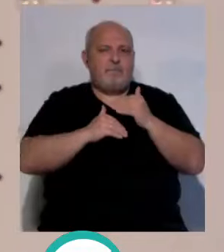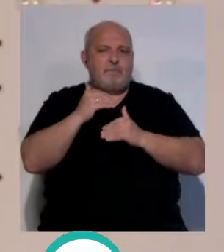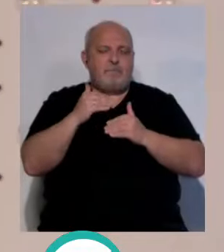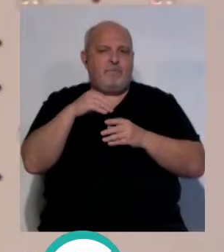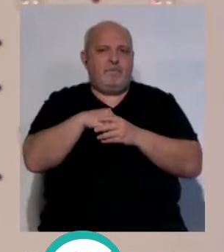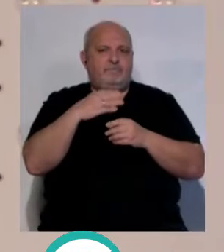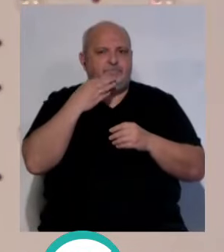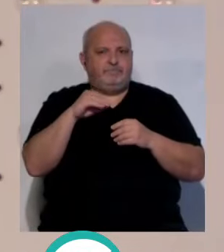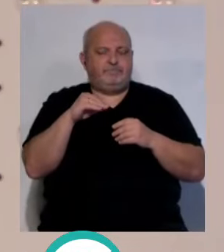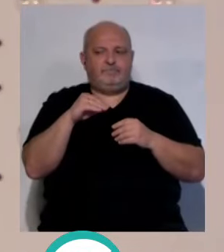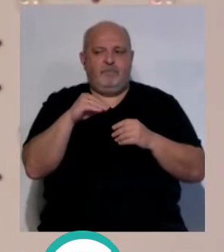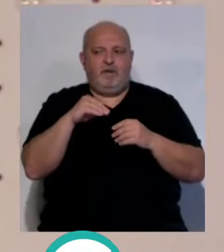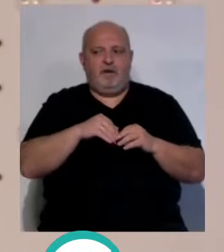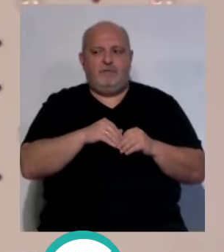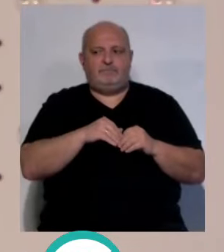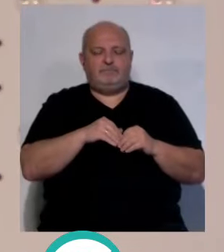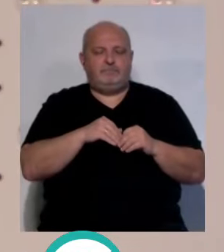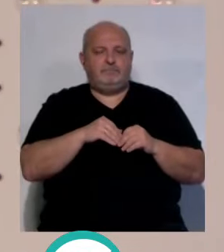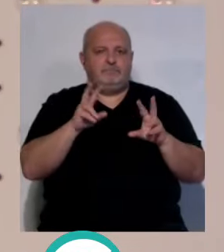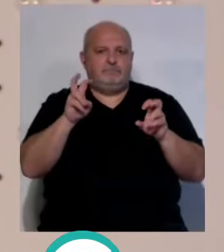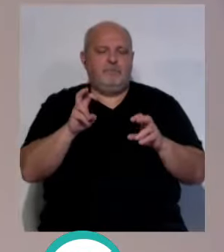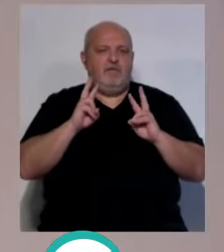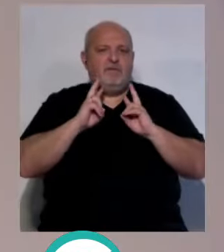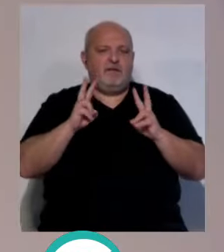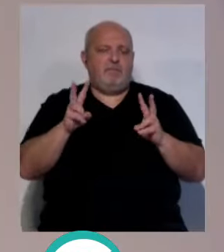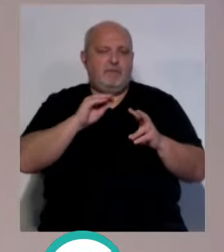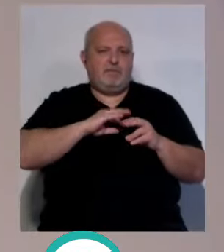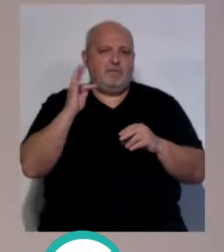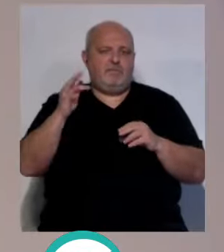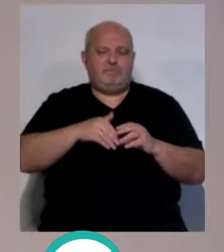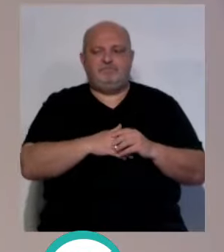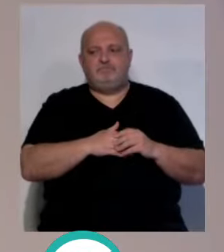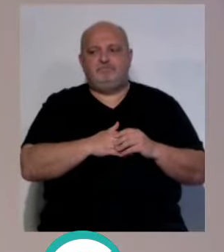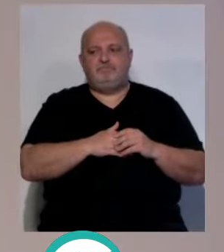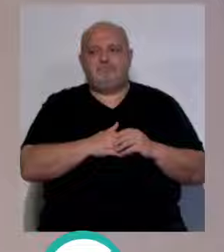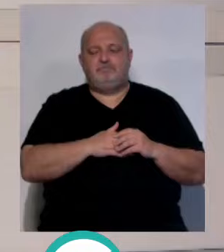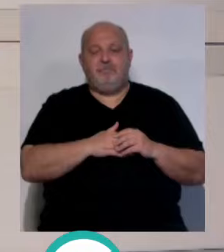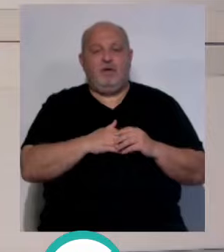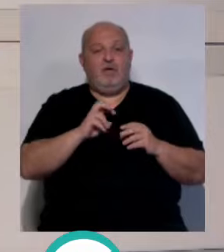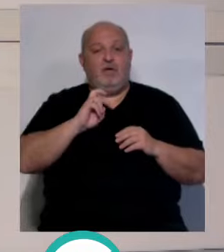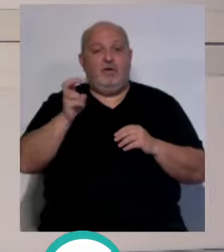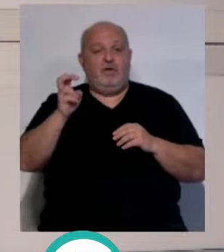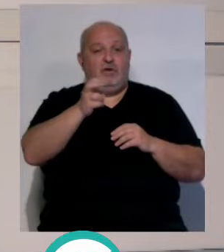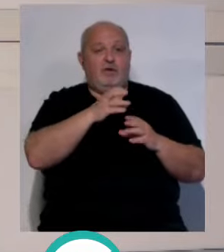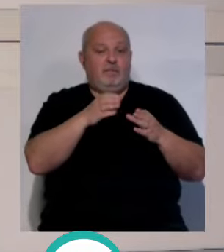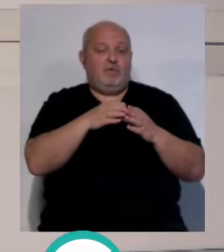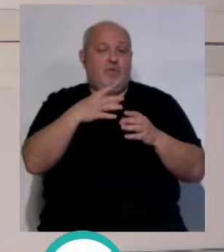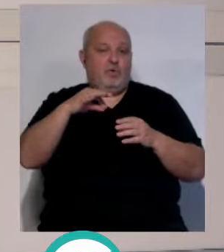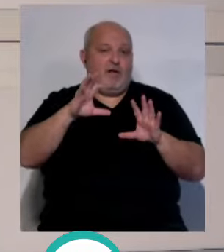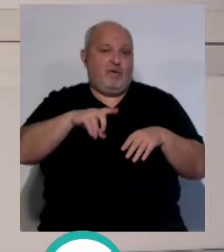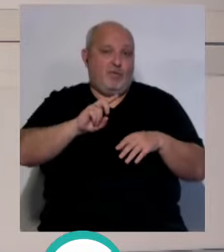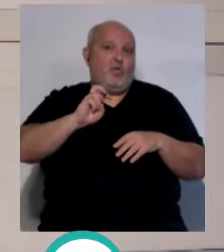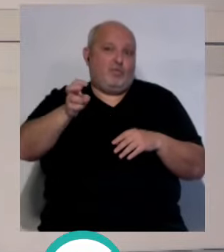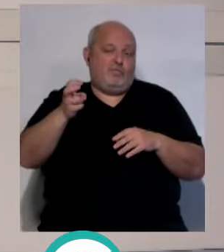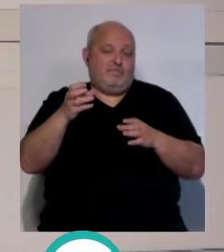en Juvenil, y eso es una ventaja bastante grande. Rompemos una lanza por otros equipos que no son el Cádiz Club de Fútbol